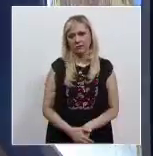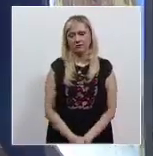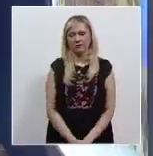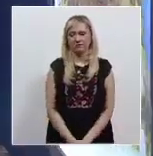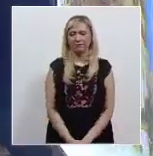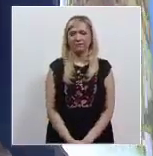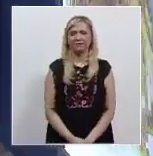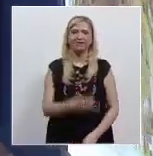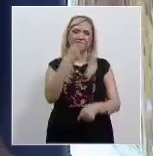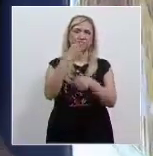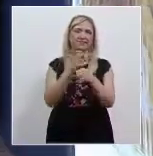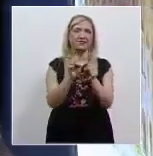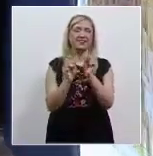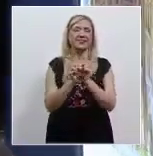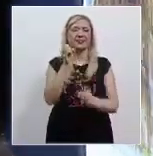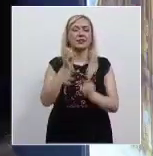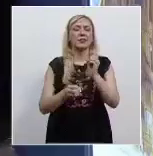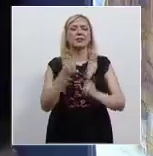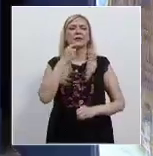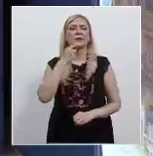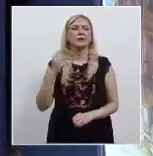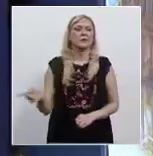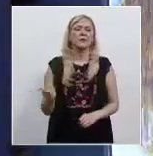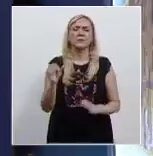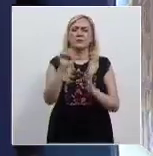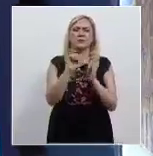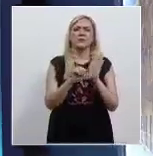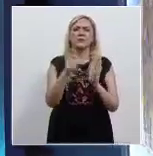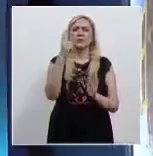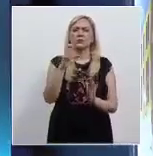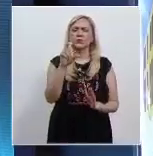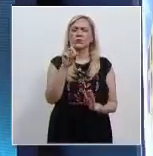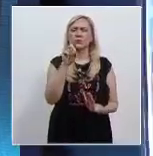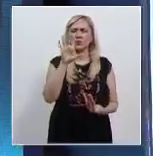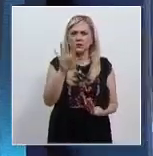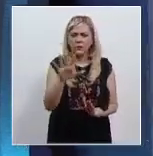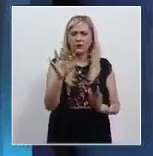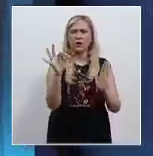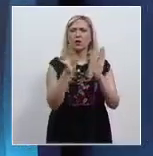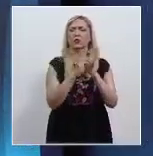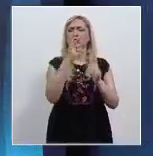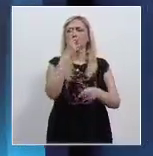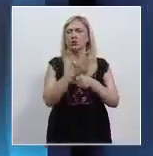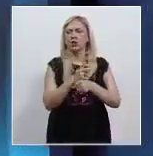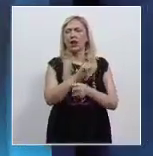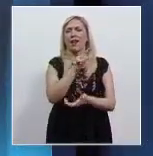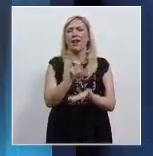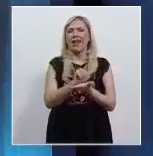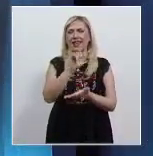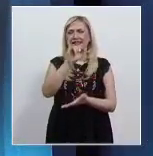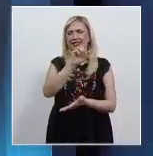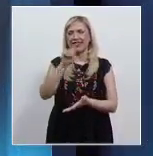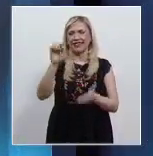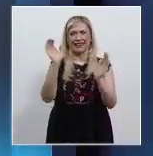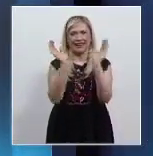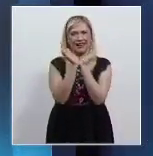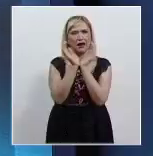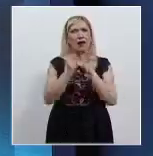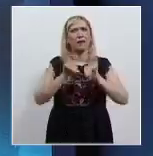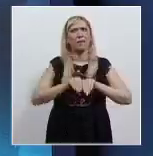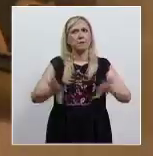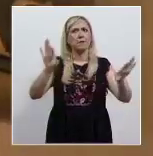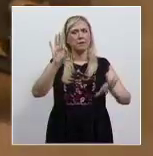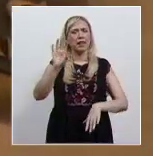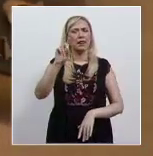La segunda sala de la Corte determinó que el artículo 135, fracción segunda de la ley del Issste, publicada el